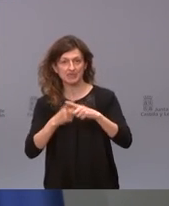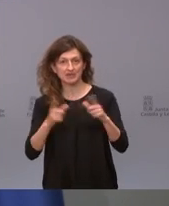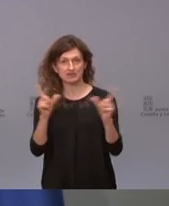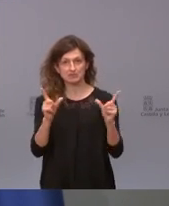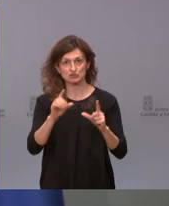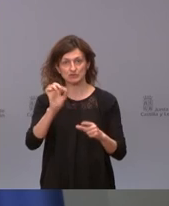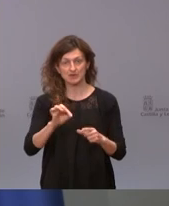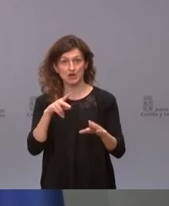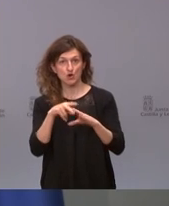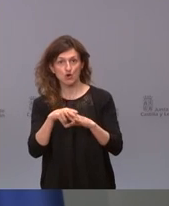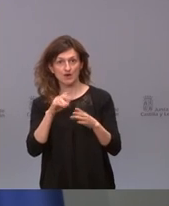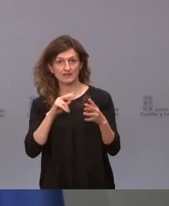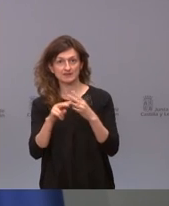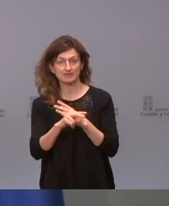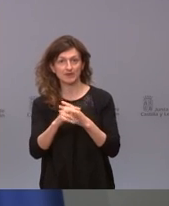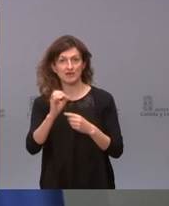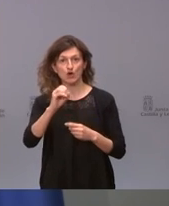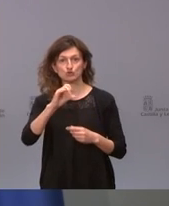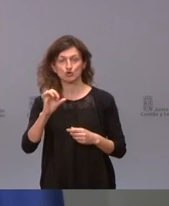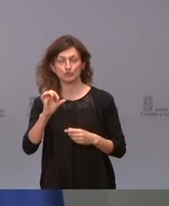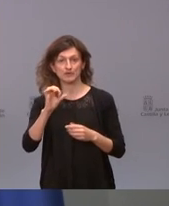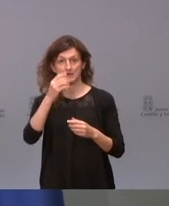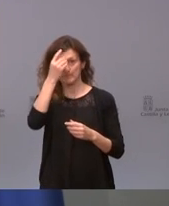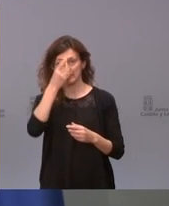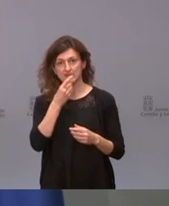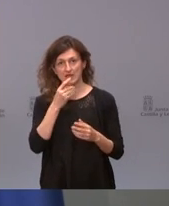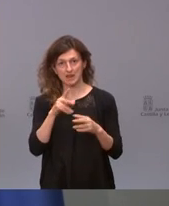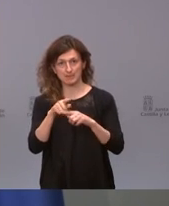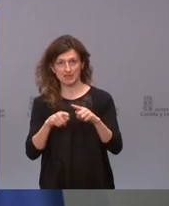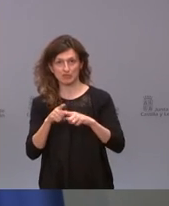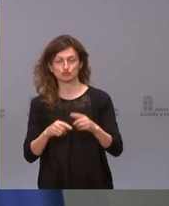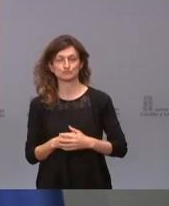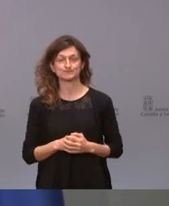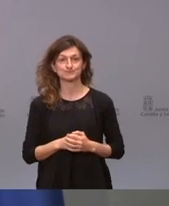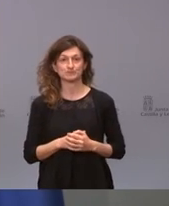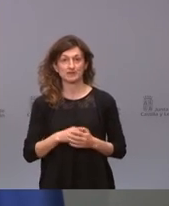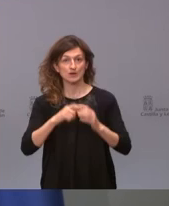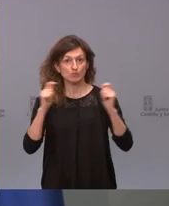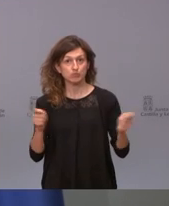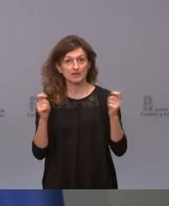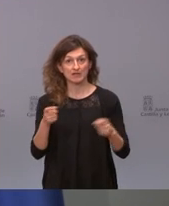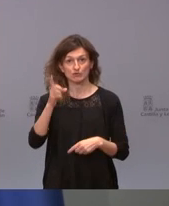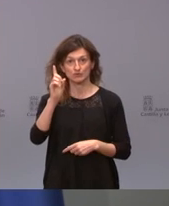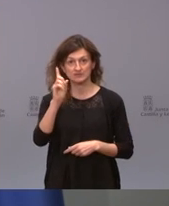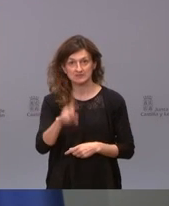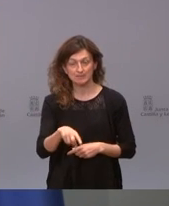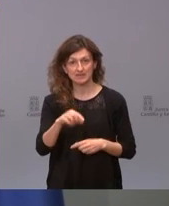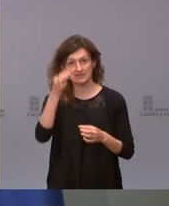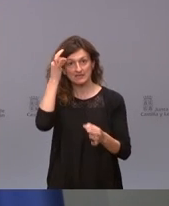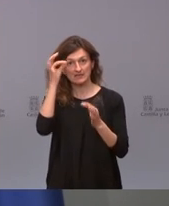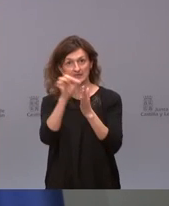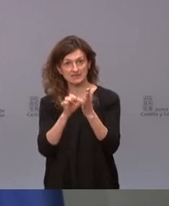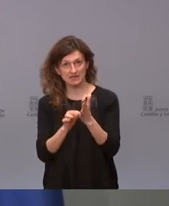OJD Interactiva y Comscore para los medios digitales por tanto están publicados también los criterios